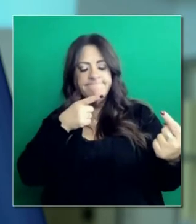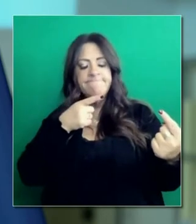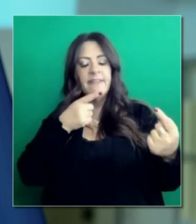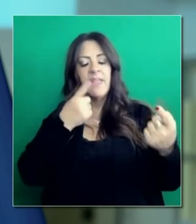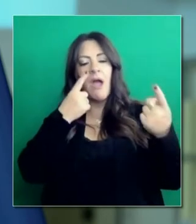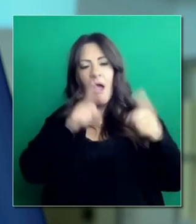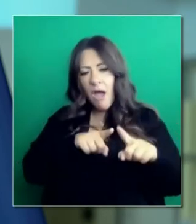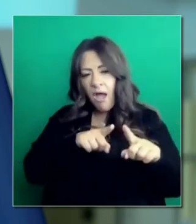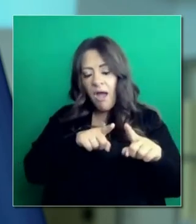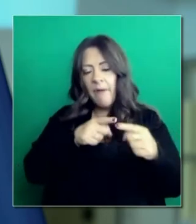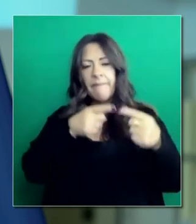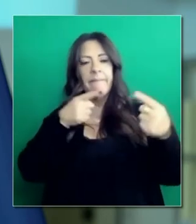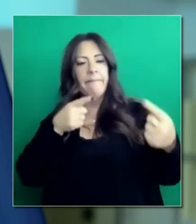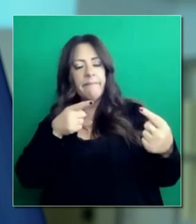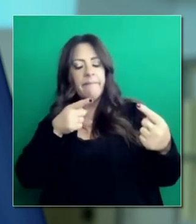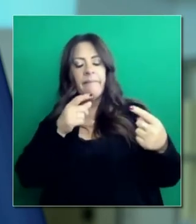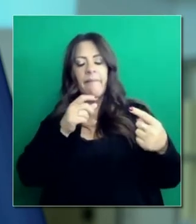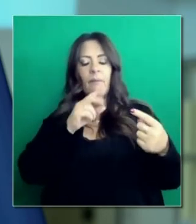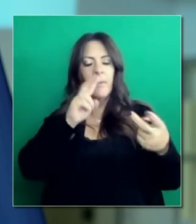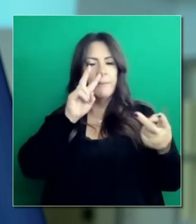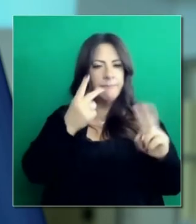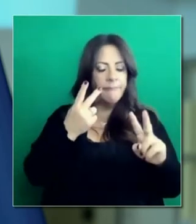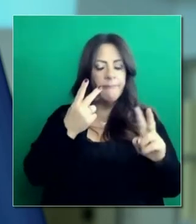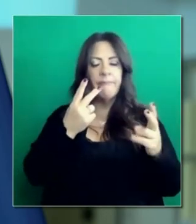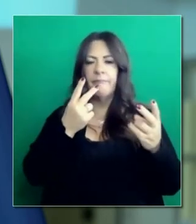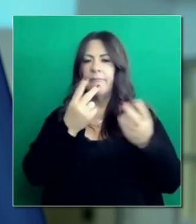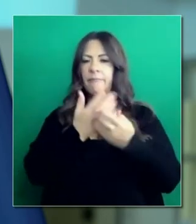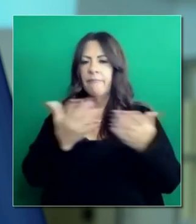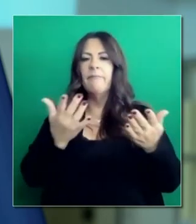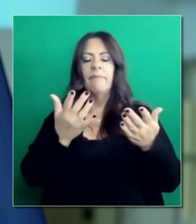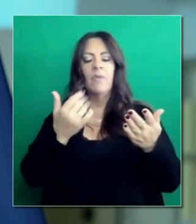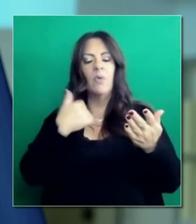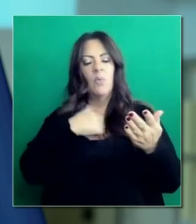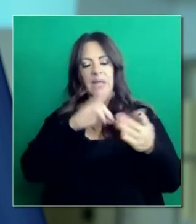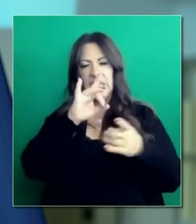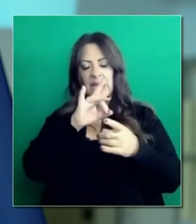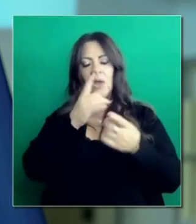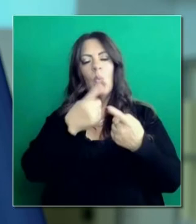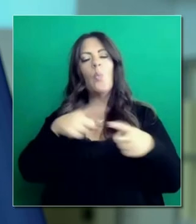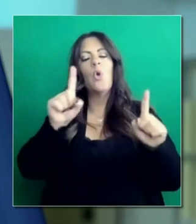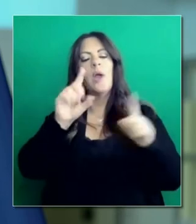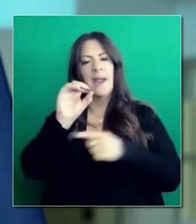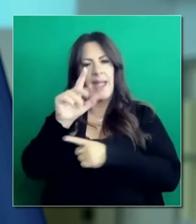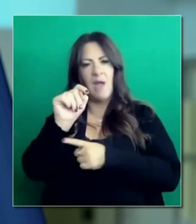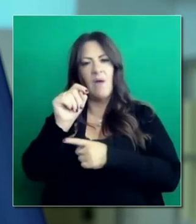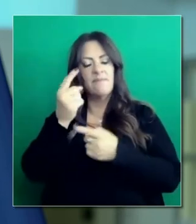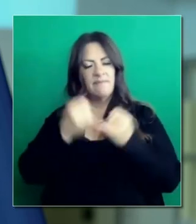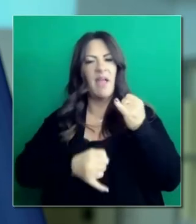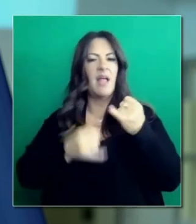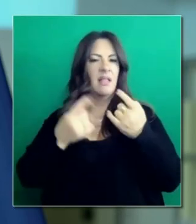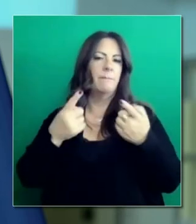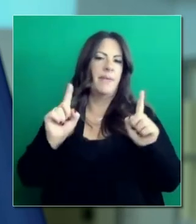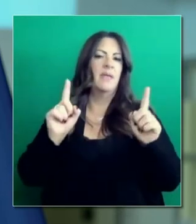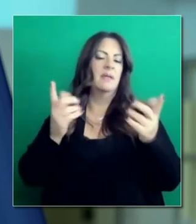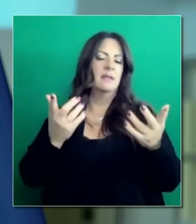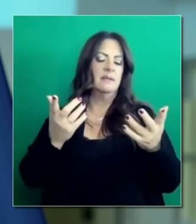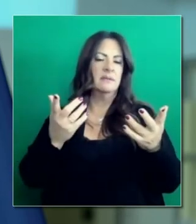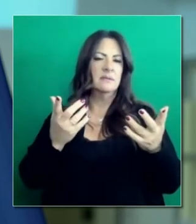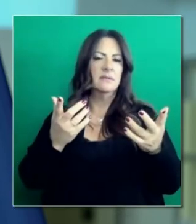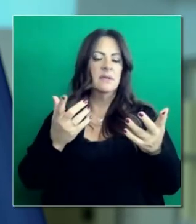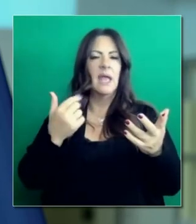diferencias. parte de nuestro proceso de acuerdos colectivos y fuimos capaces de